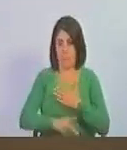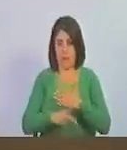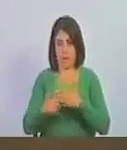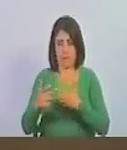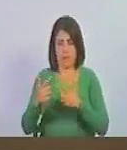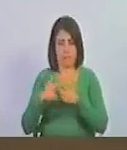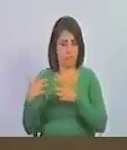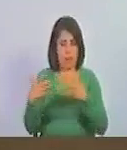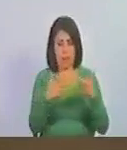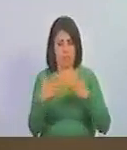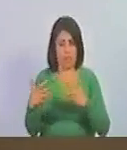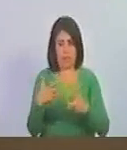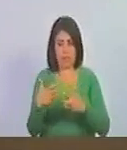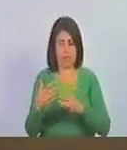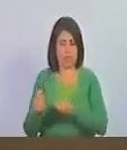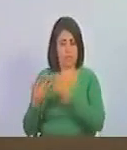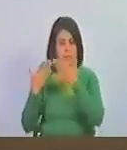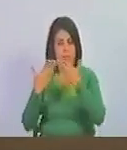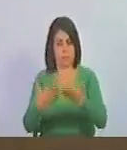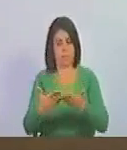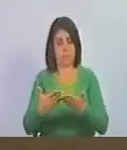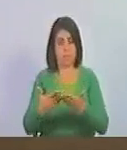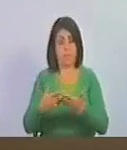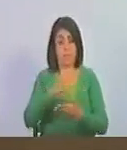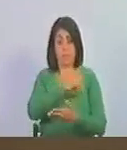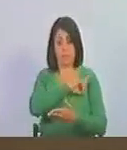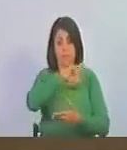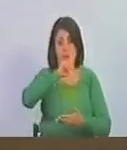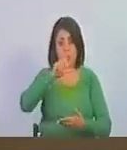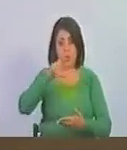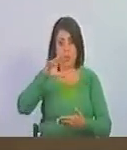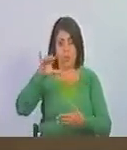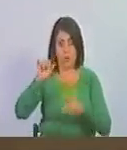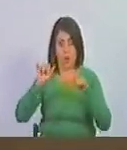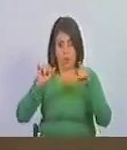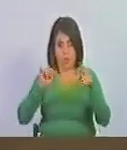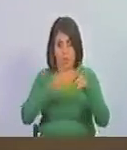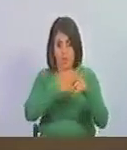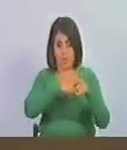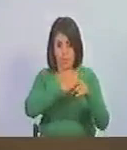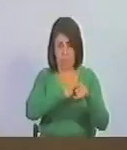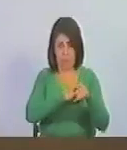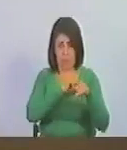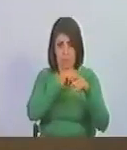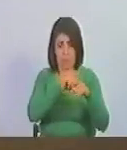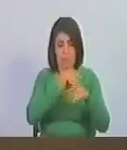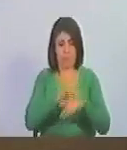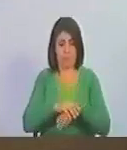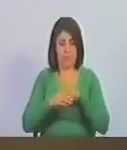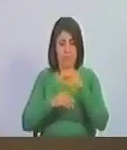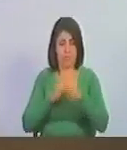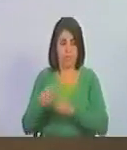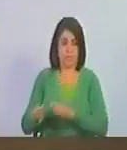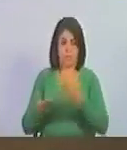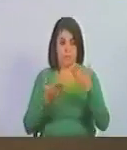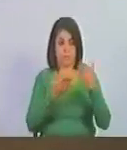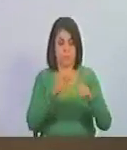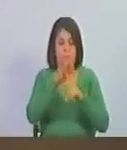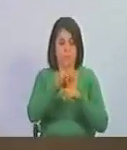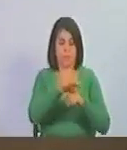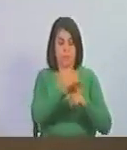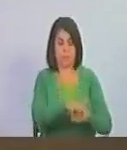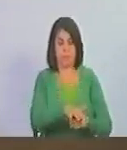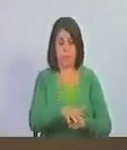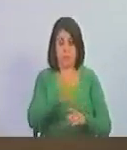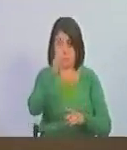batalla naval entregado por el almirante Luis Brion y que en los taques en la península